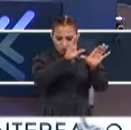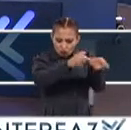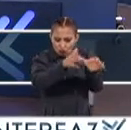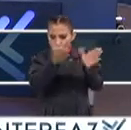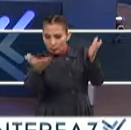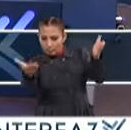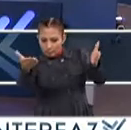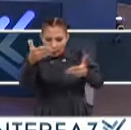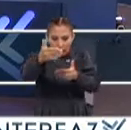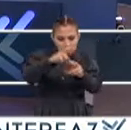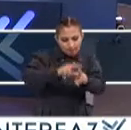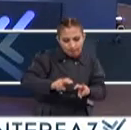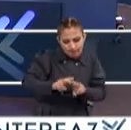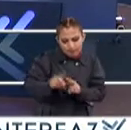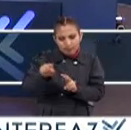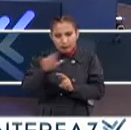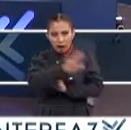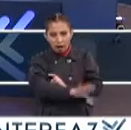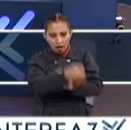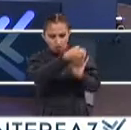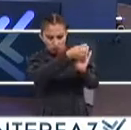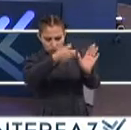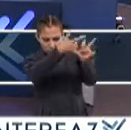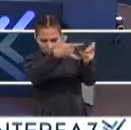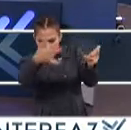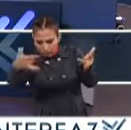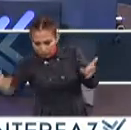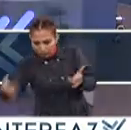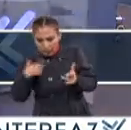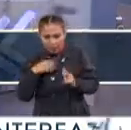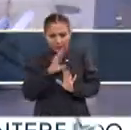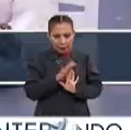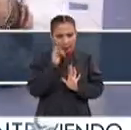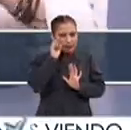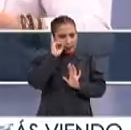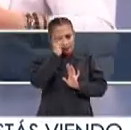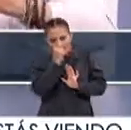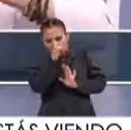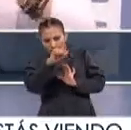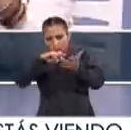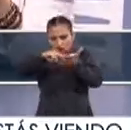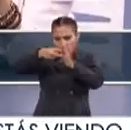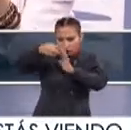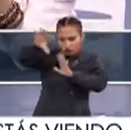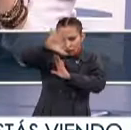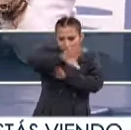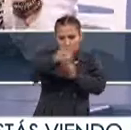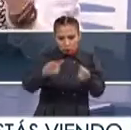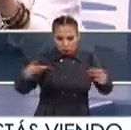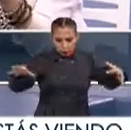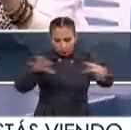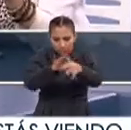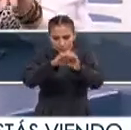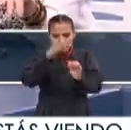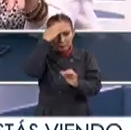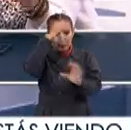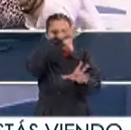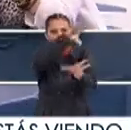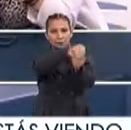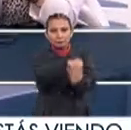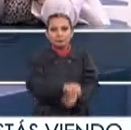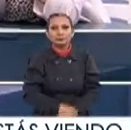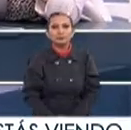especie De comparación O análisis Tanto organoléptico Del vino Como iconográfico De imágenes Como arquitectónico Como musical Y tener una experiencia